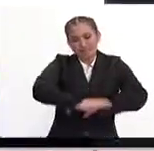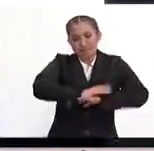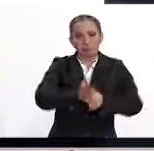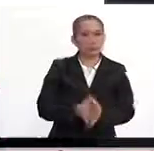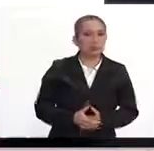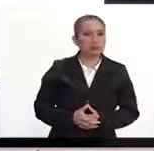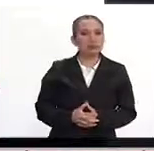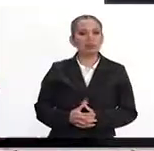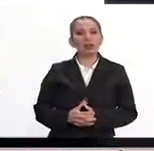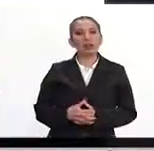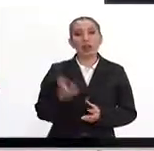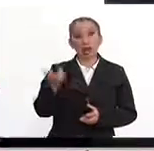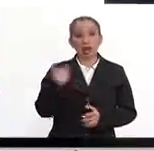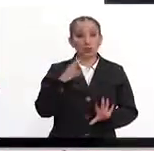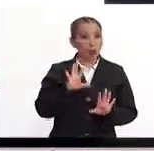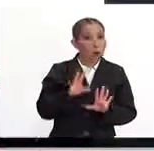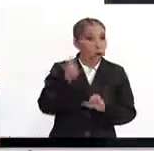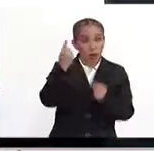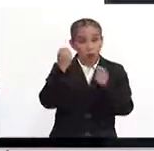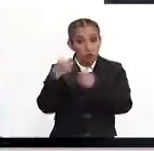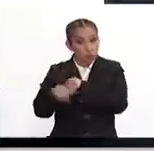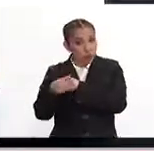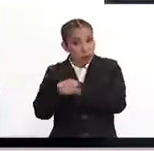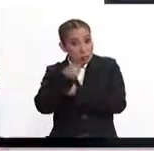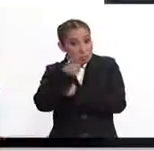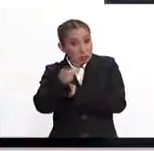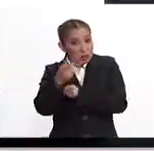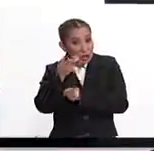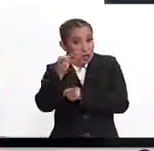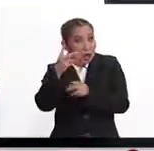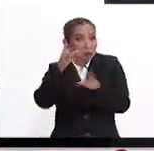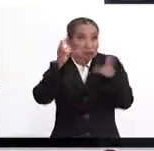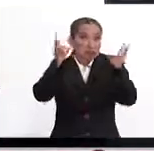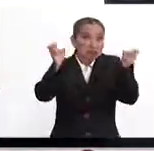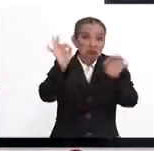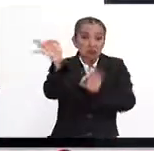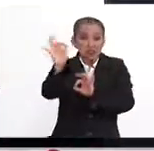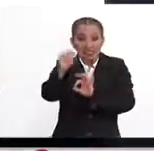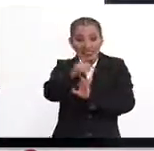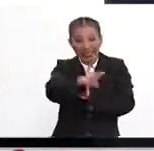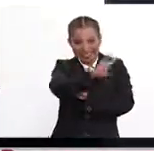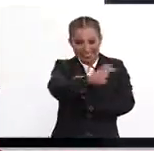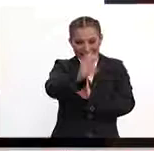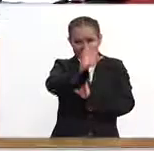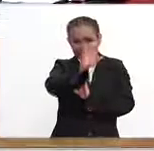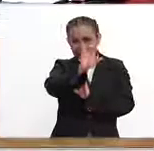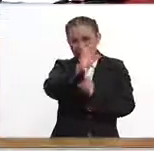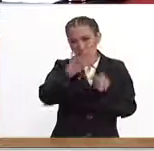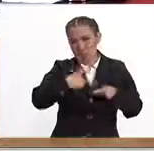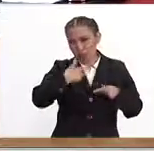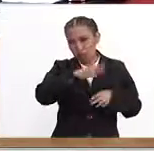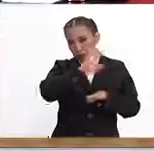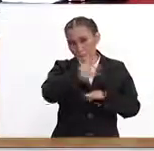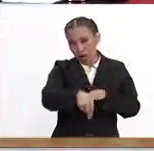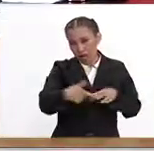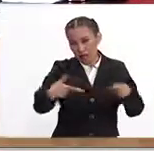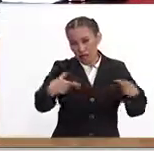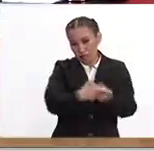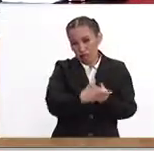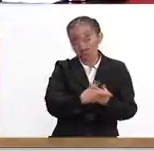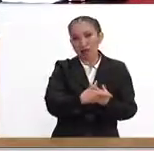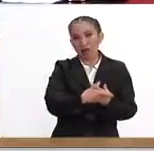cardioprimonial. Y hay estadísticas también que refieran a si estas 300 personas que sufren estos problemas,